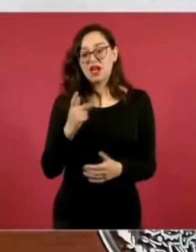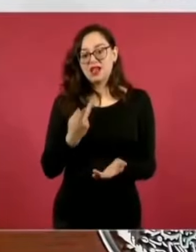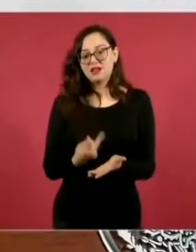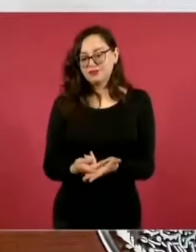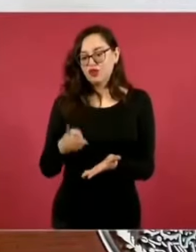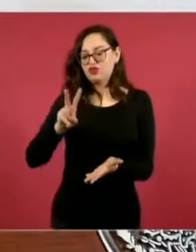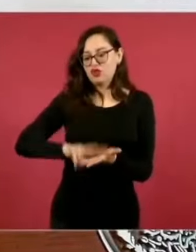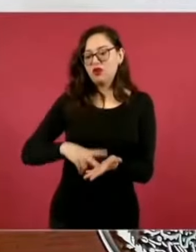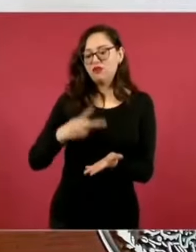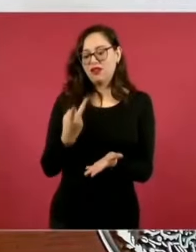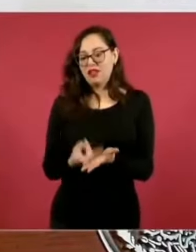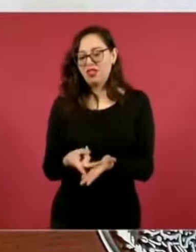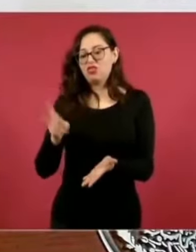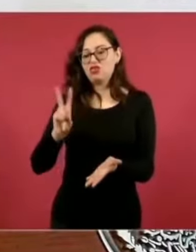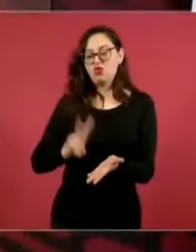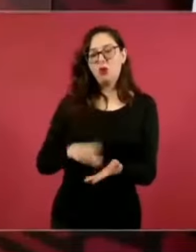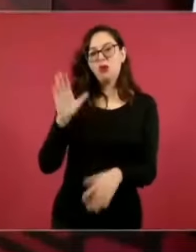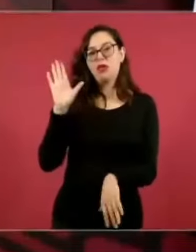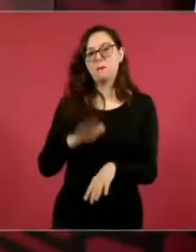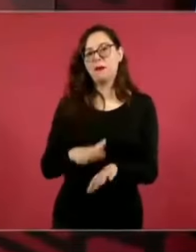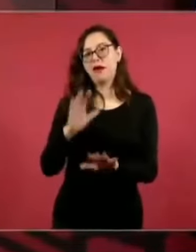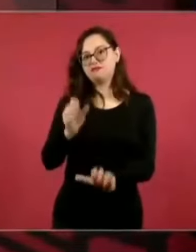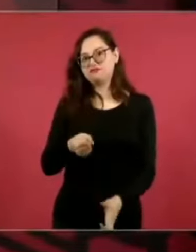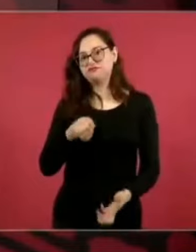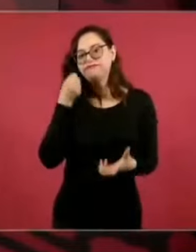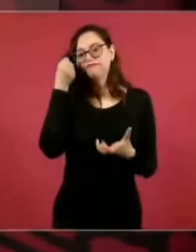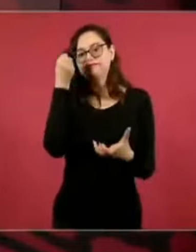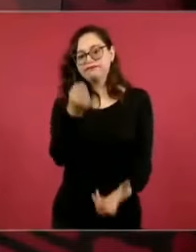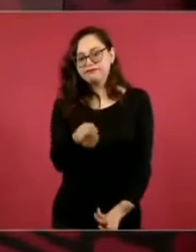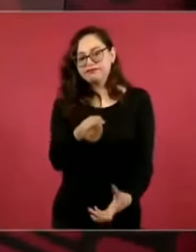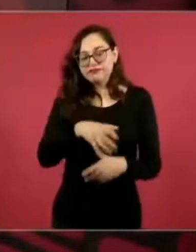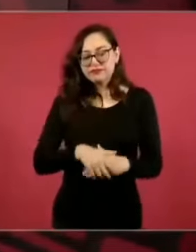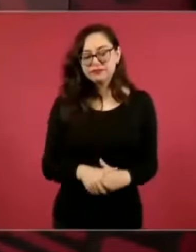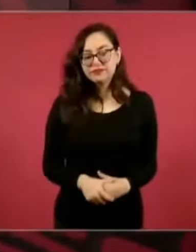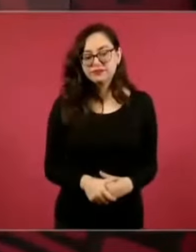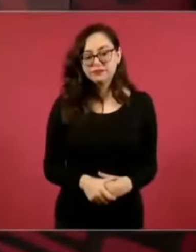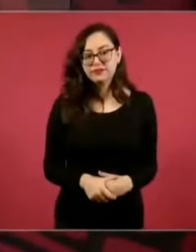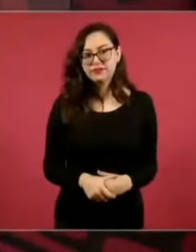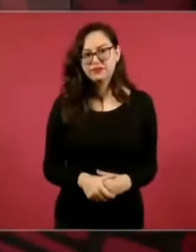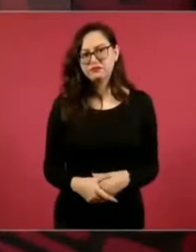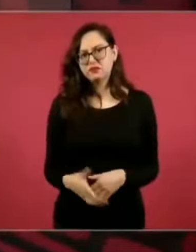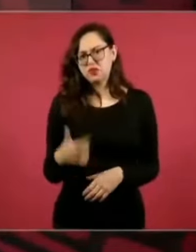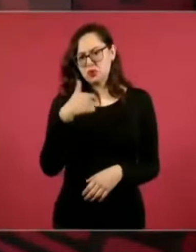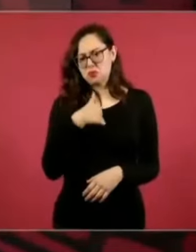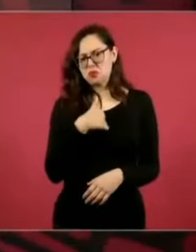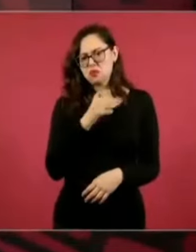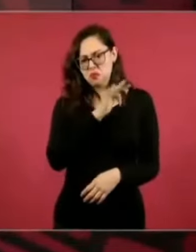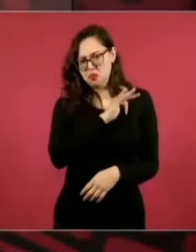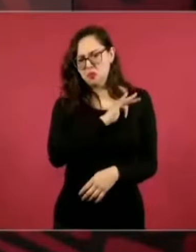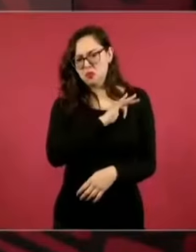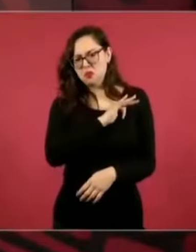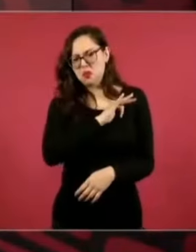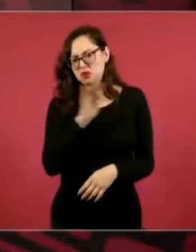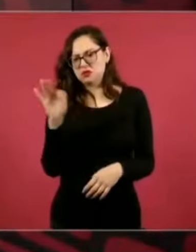costaría hacer el tren en